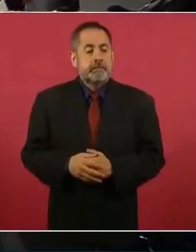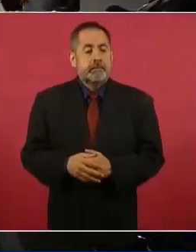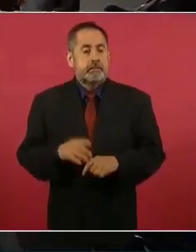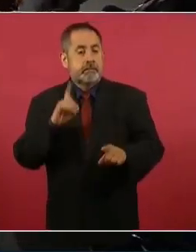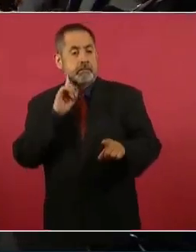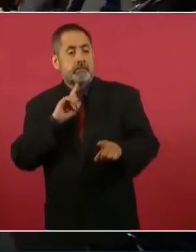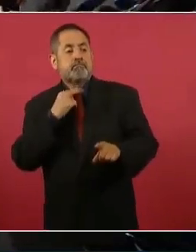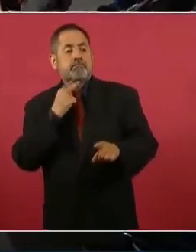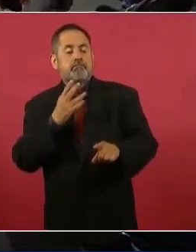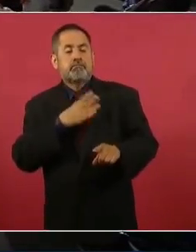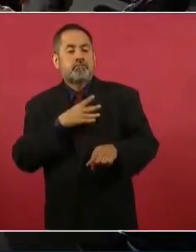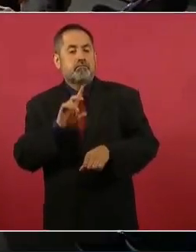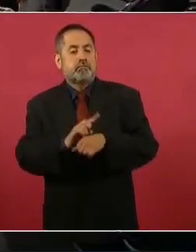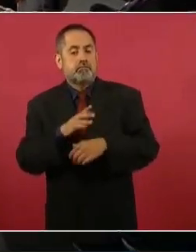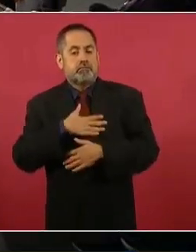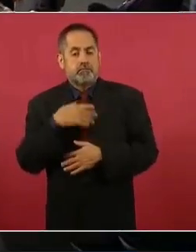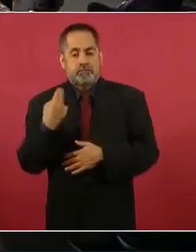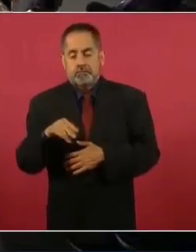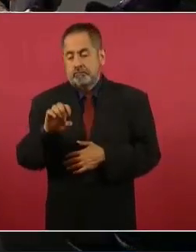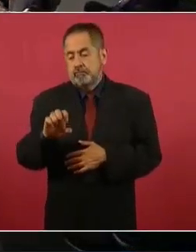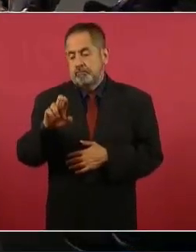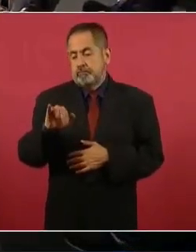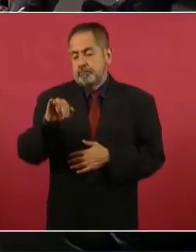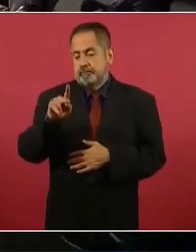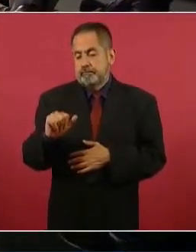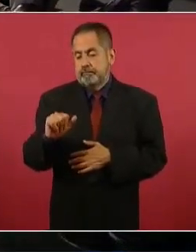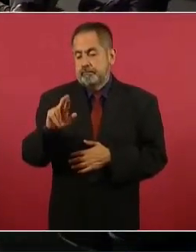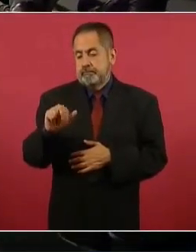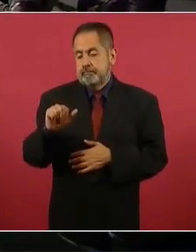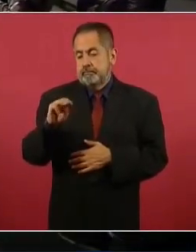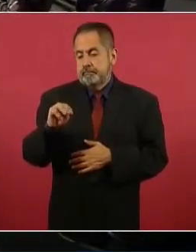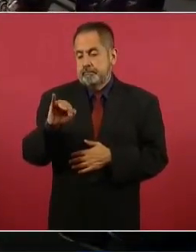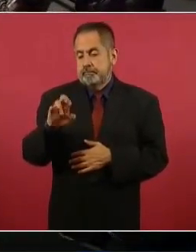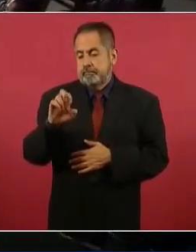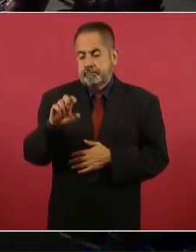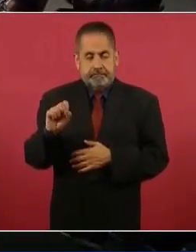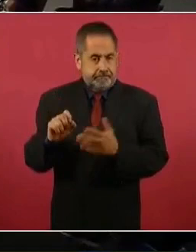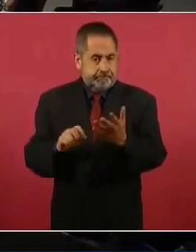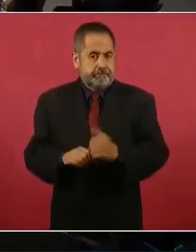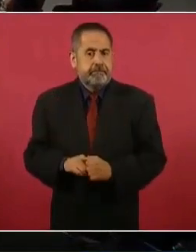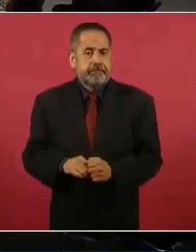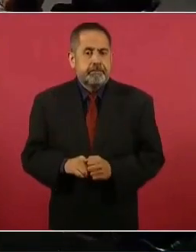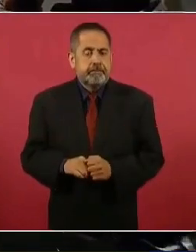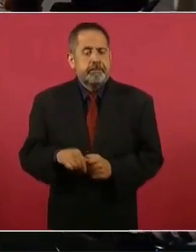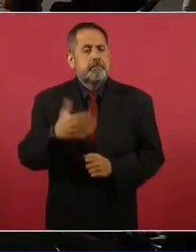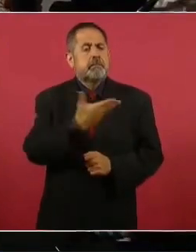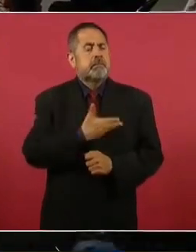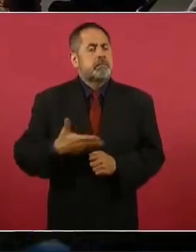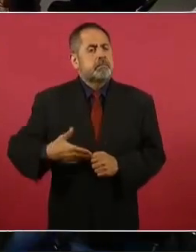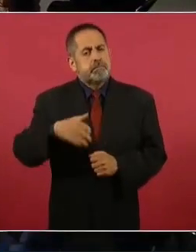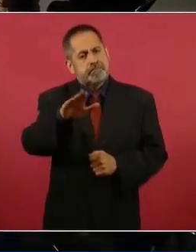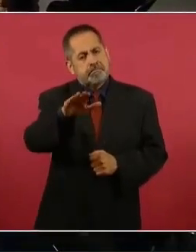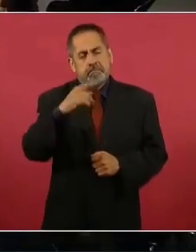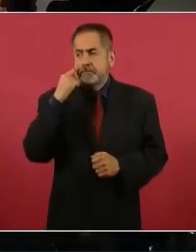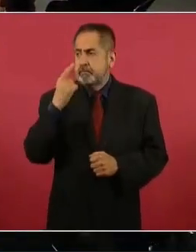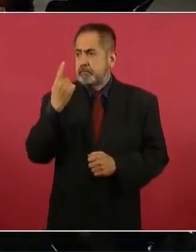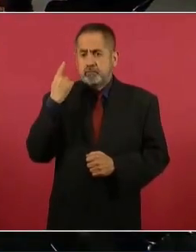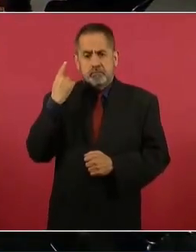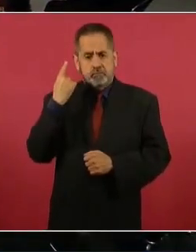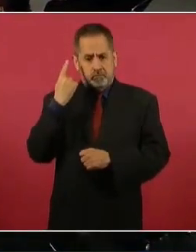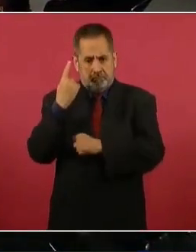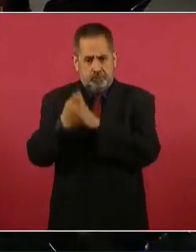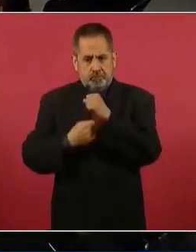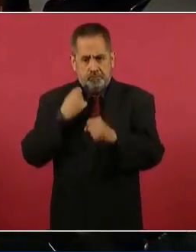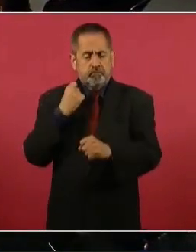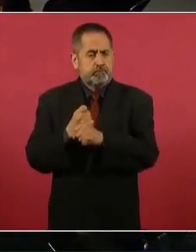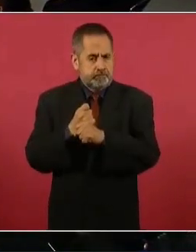Presidente, buenos días a todos. Erika Ramírez de la revista Contralínea. Presidente, en un año los asuntos que ingresan al Tribunal